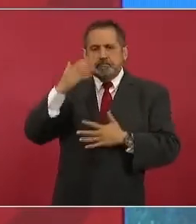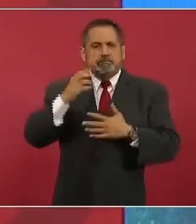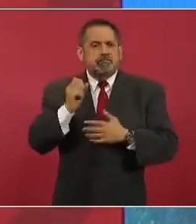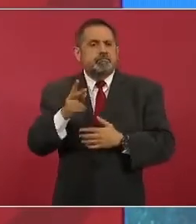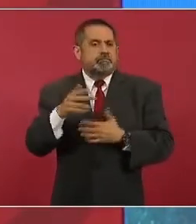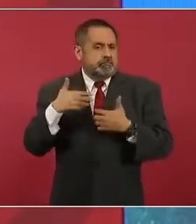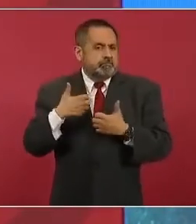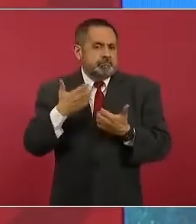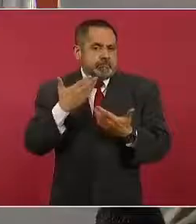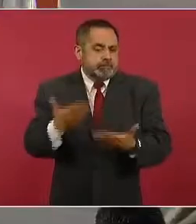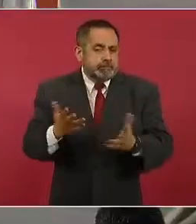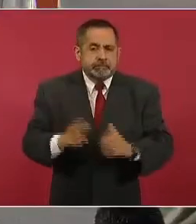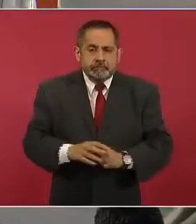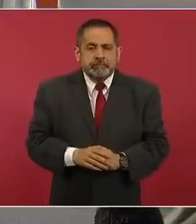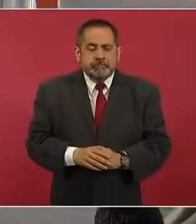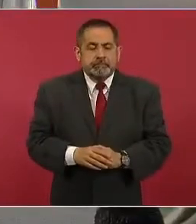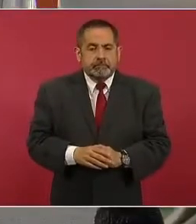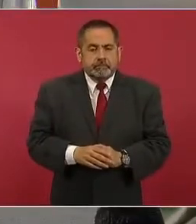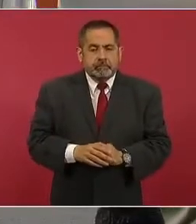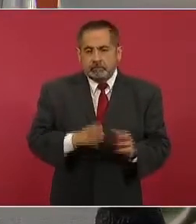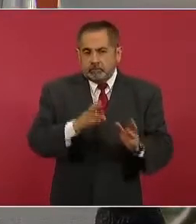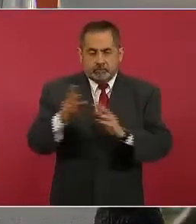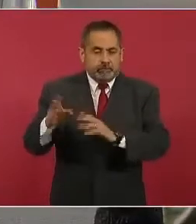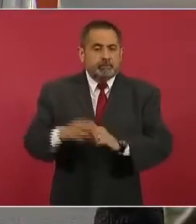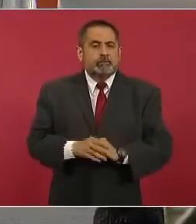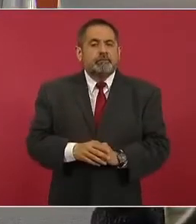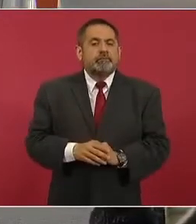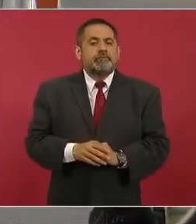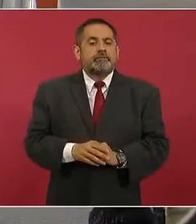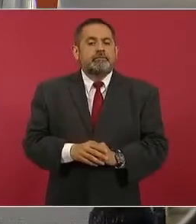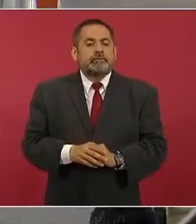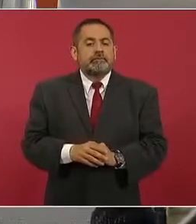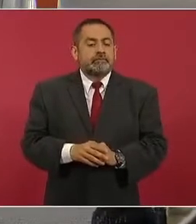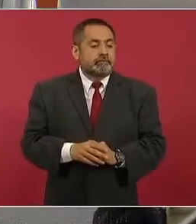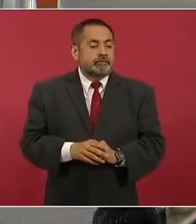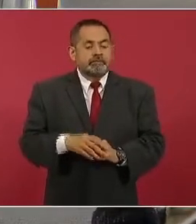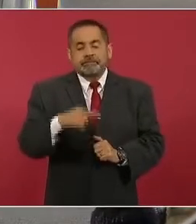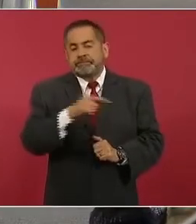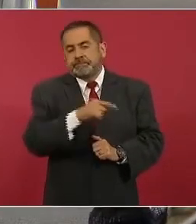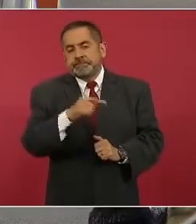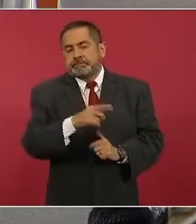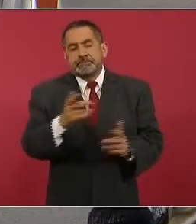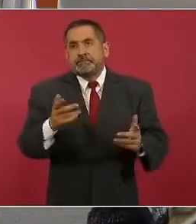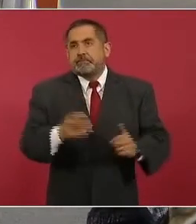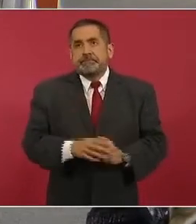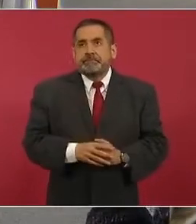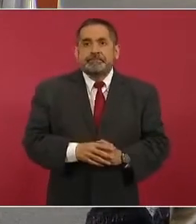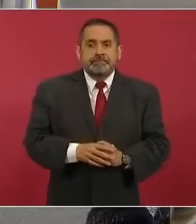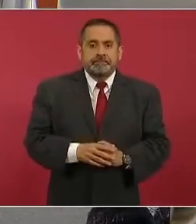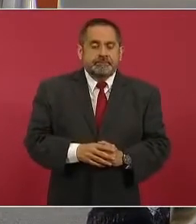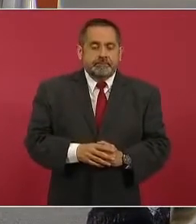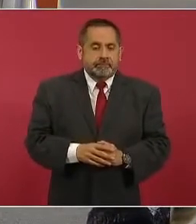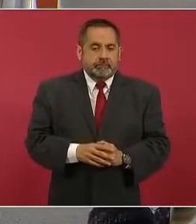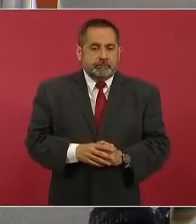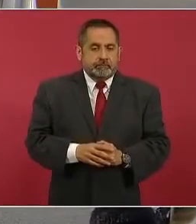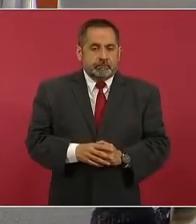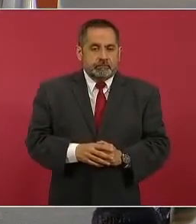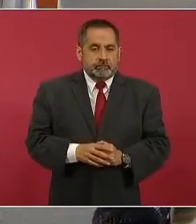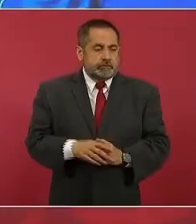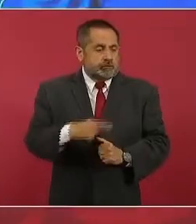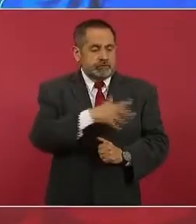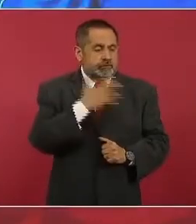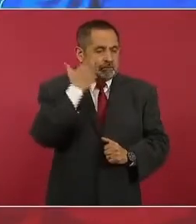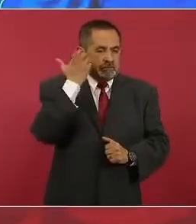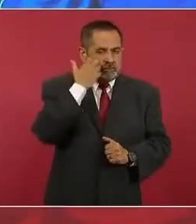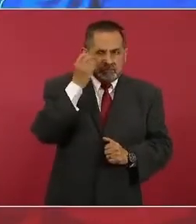lo otro pues es este mala